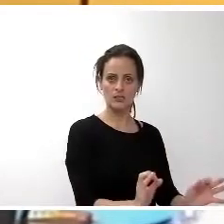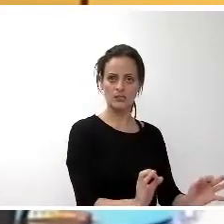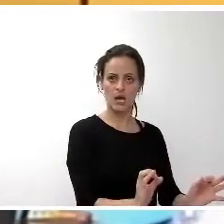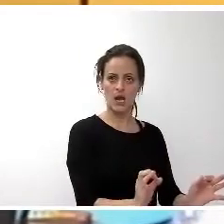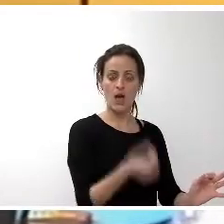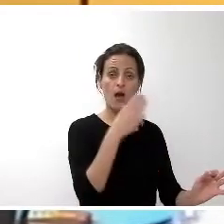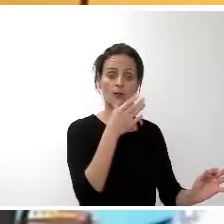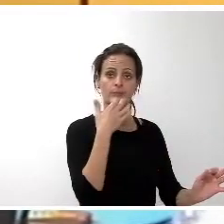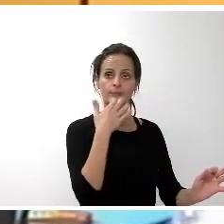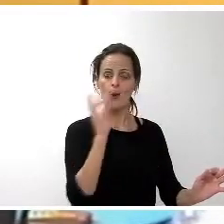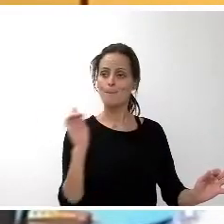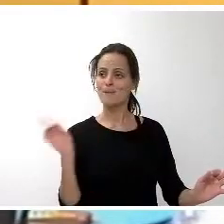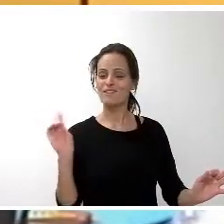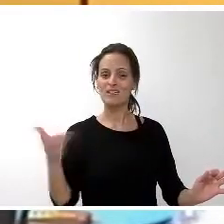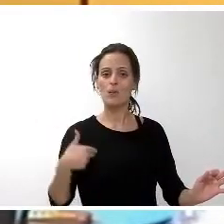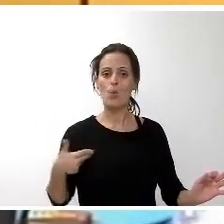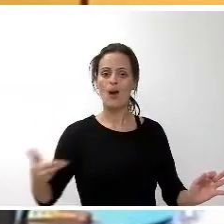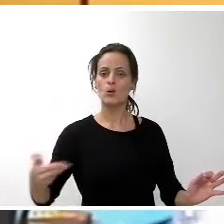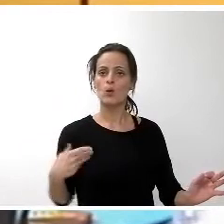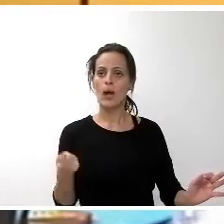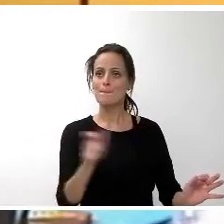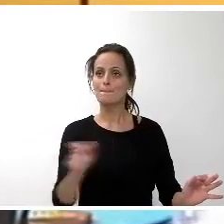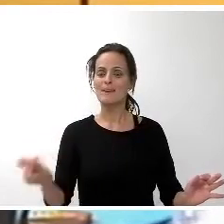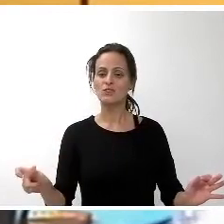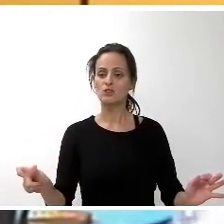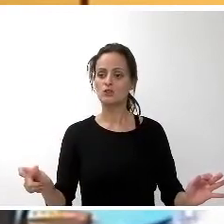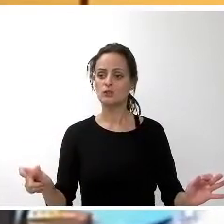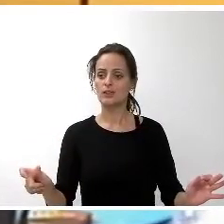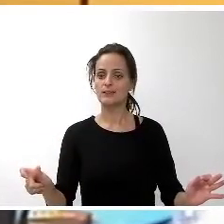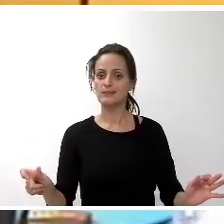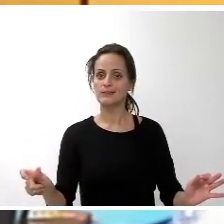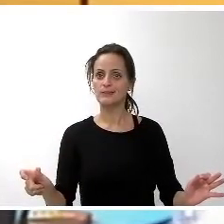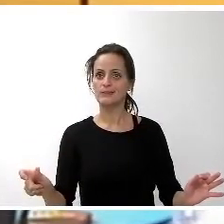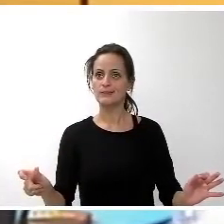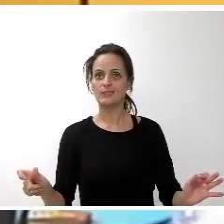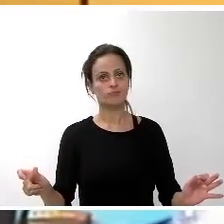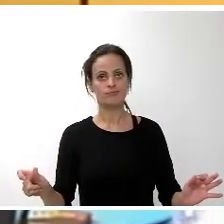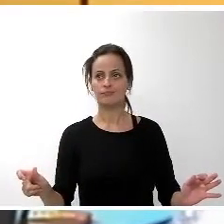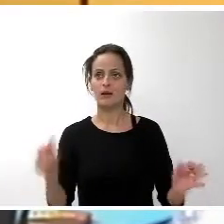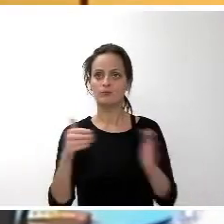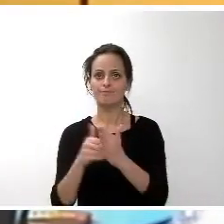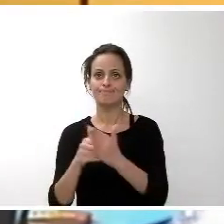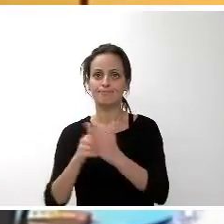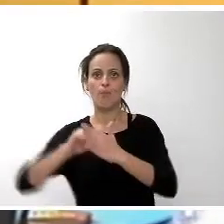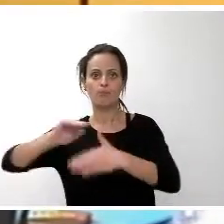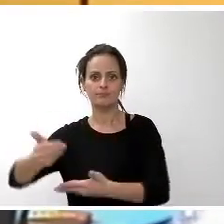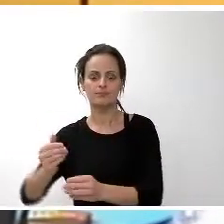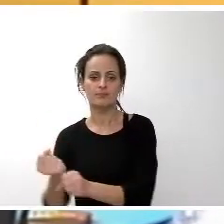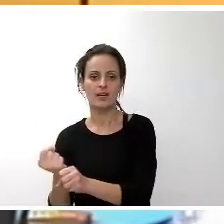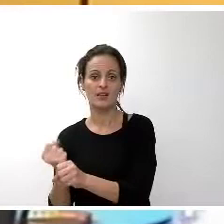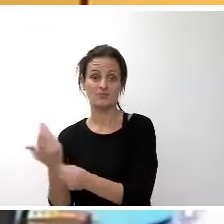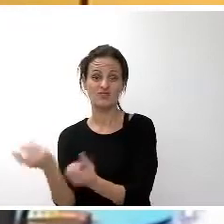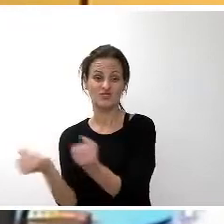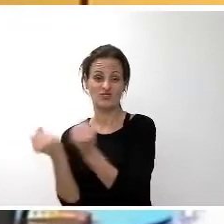prevenir y en ayudar a que las personas no lleguen a los servicios asistenciales. Porque nosotros